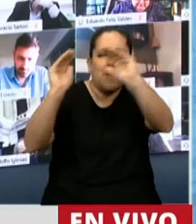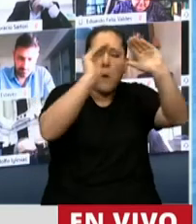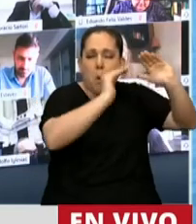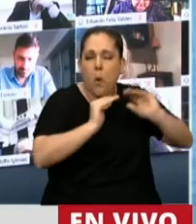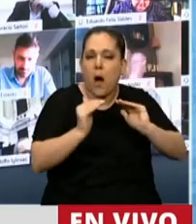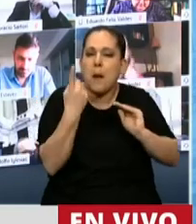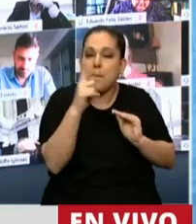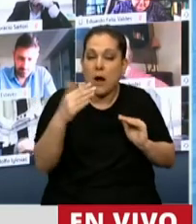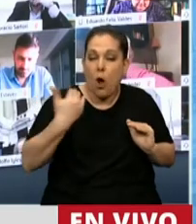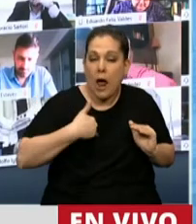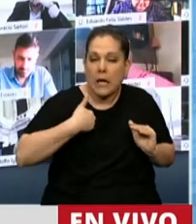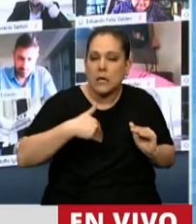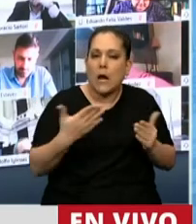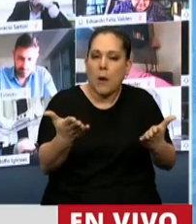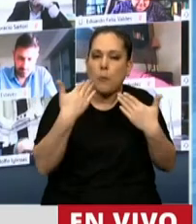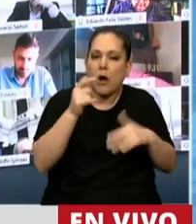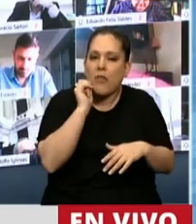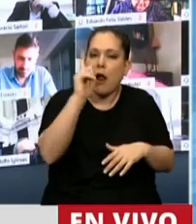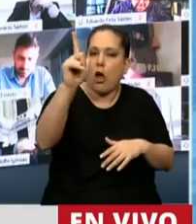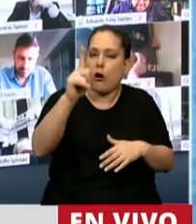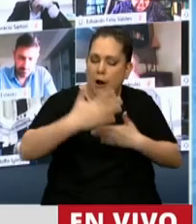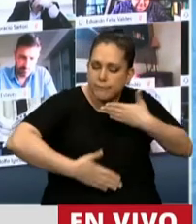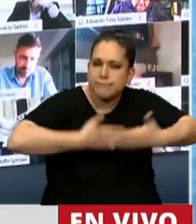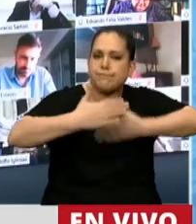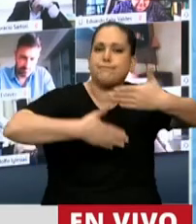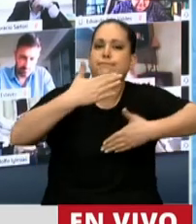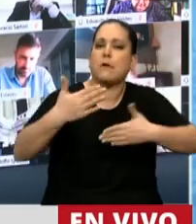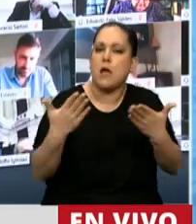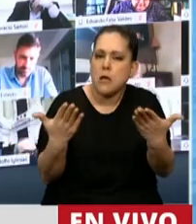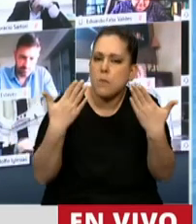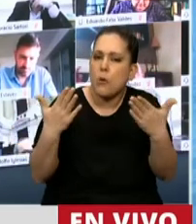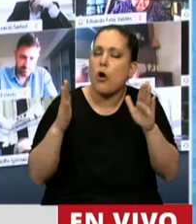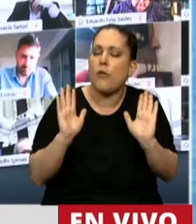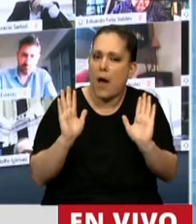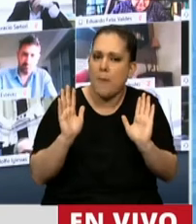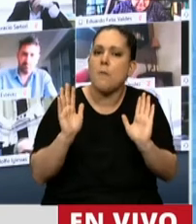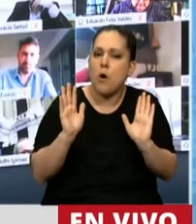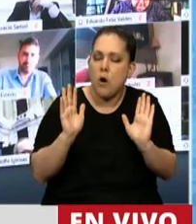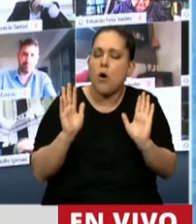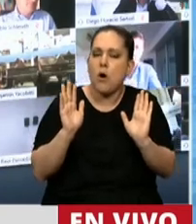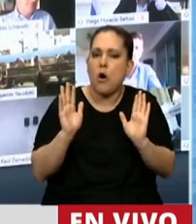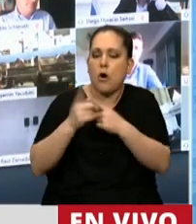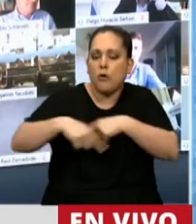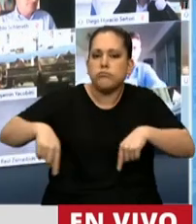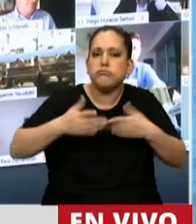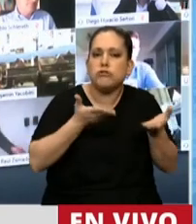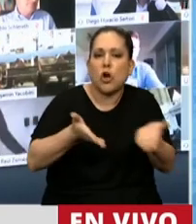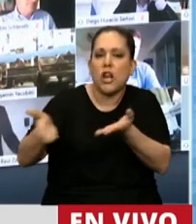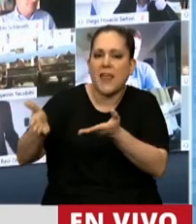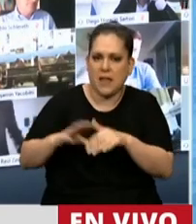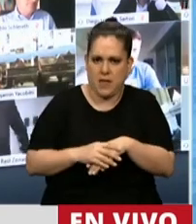definitivamente salir y podamos aplicar esas consignas de solidaridad,